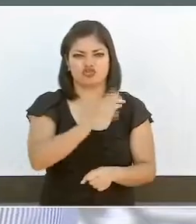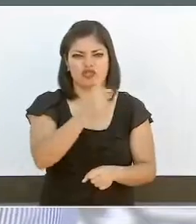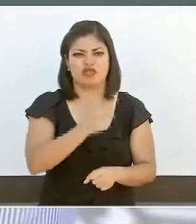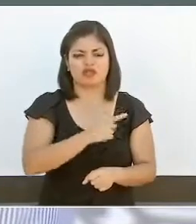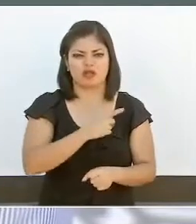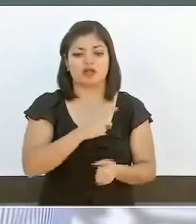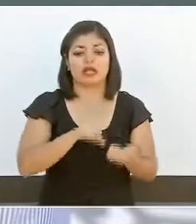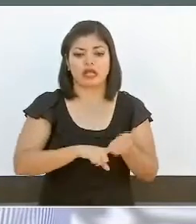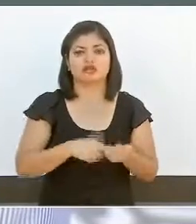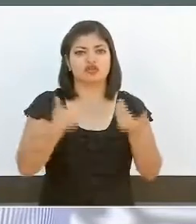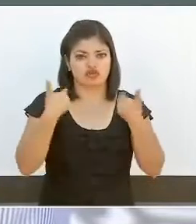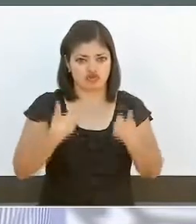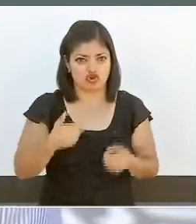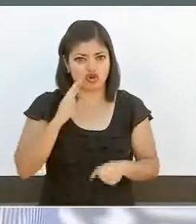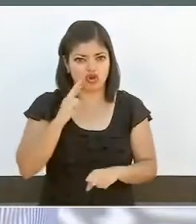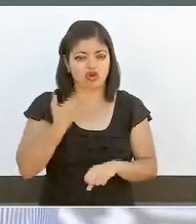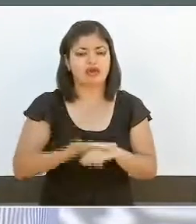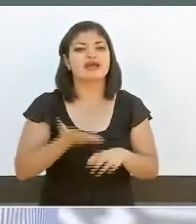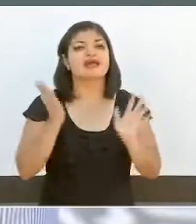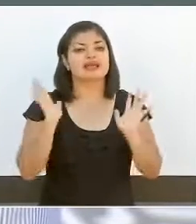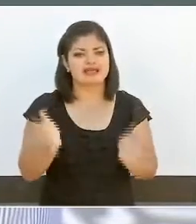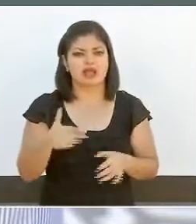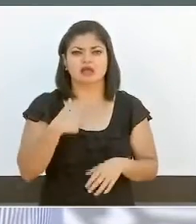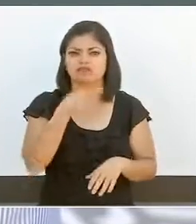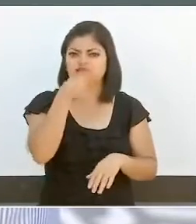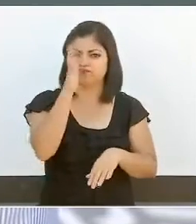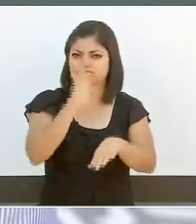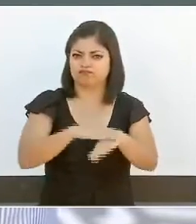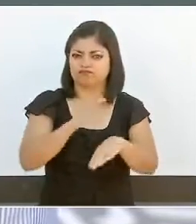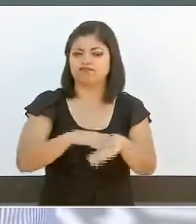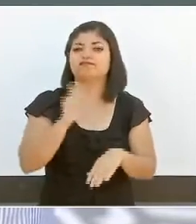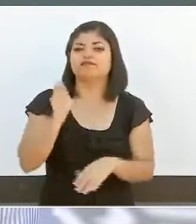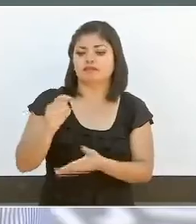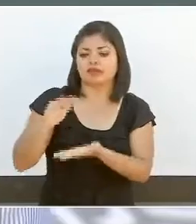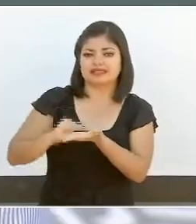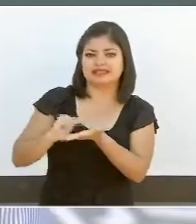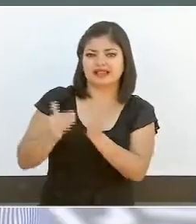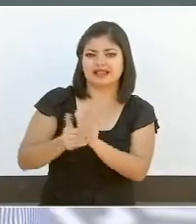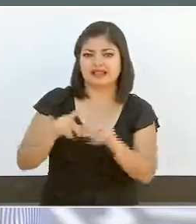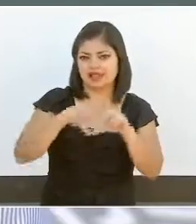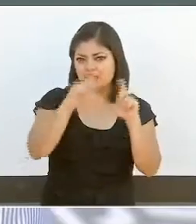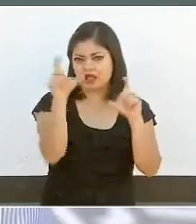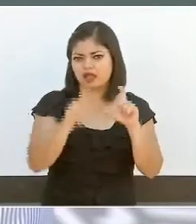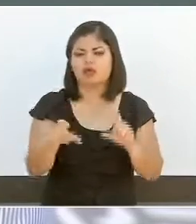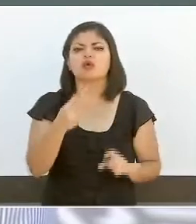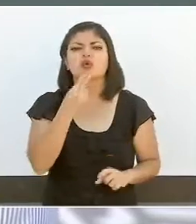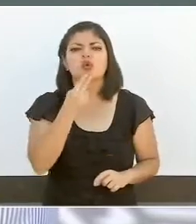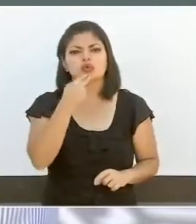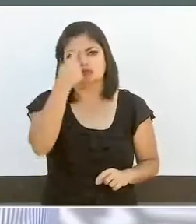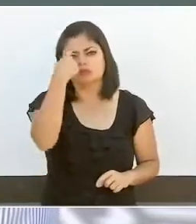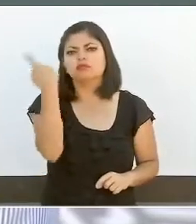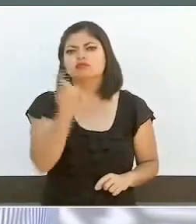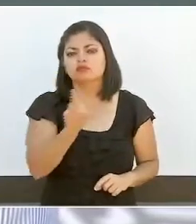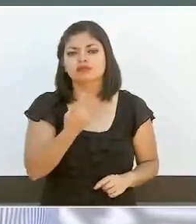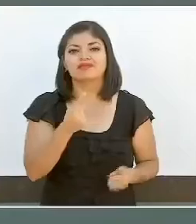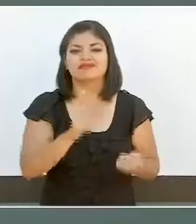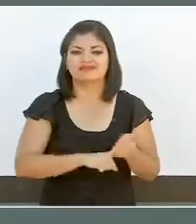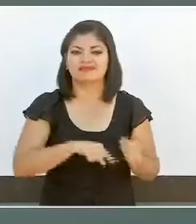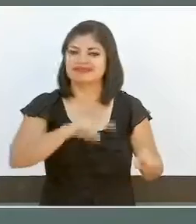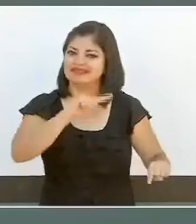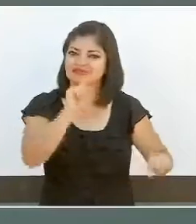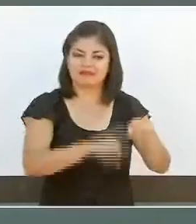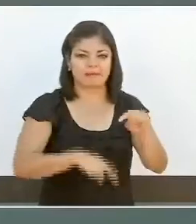servidora, hemos dejado claro que la Estrategia Nacional de Seguridad implica erradicar la corrupción,